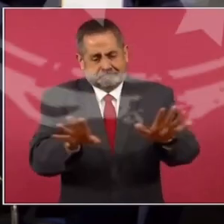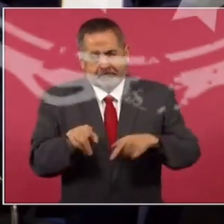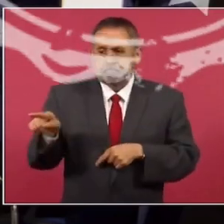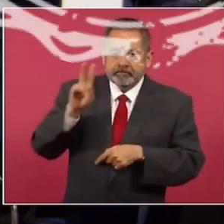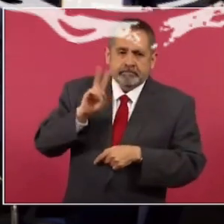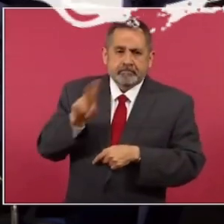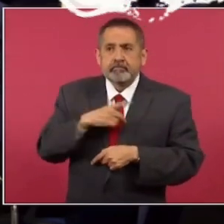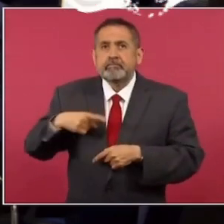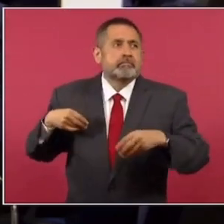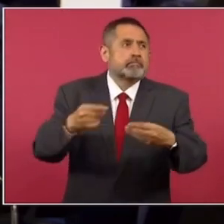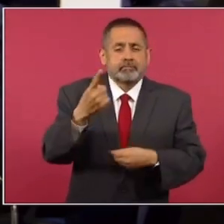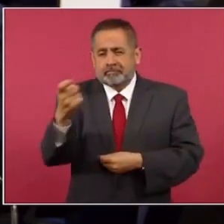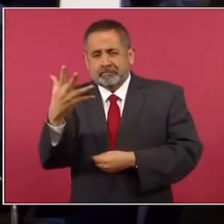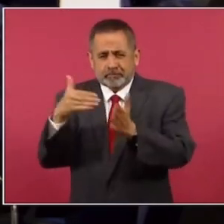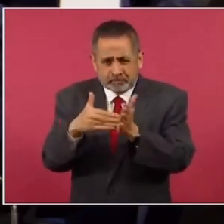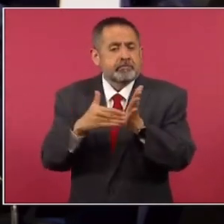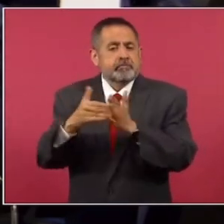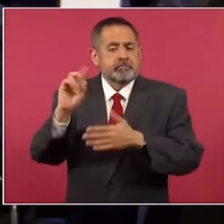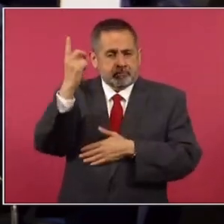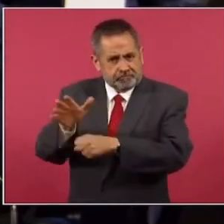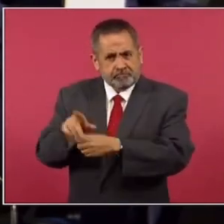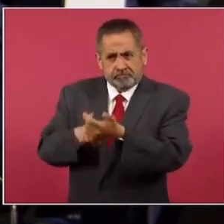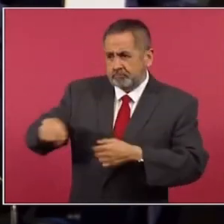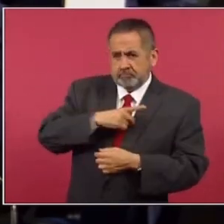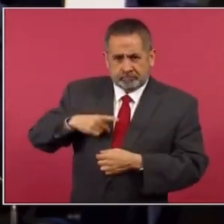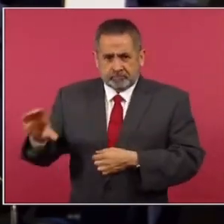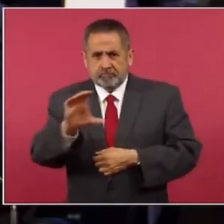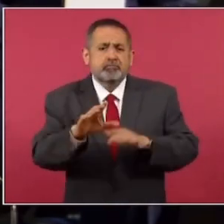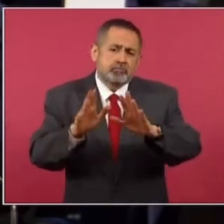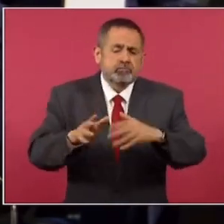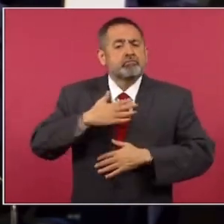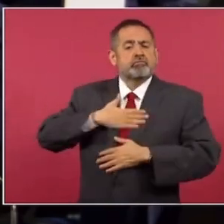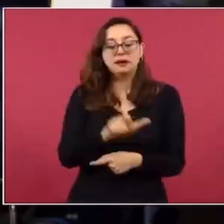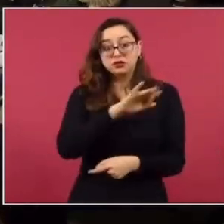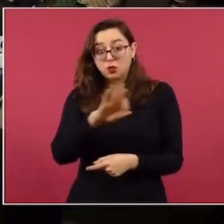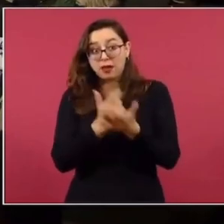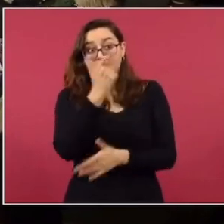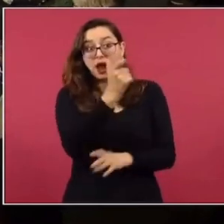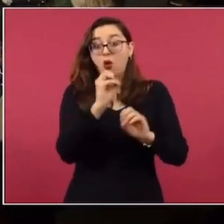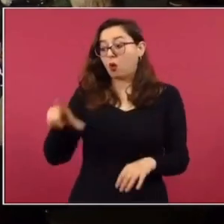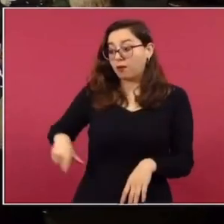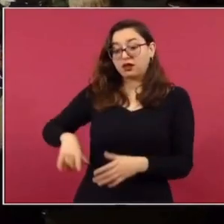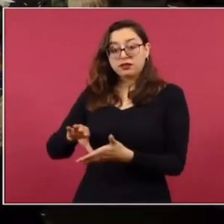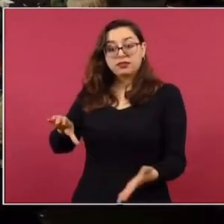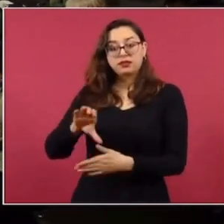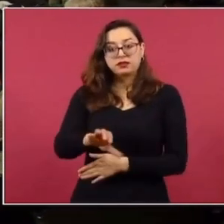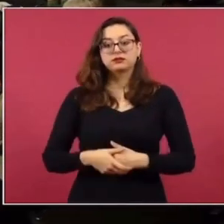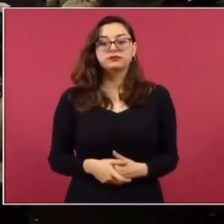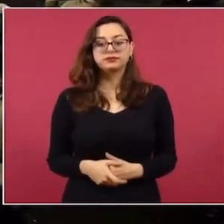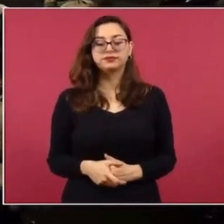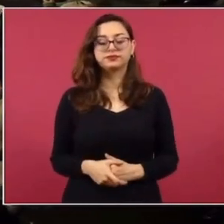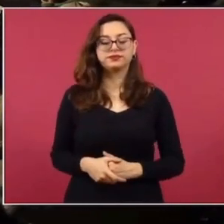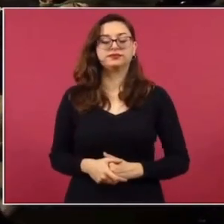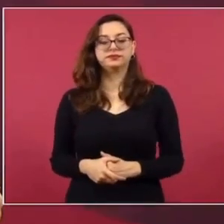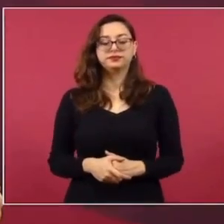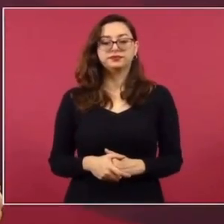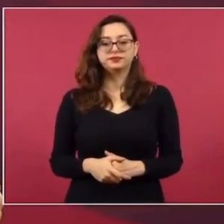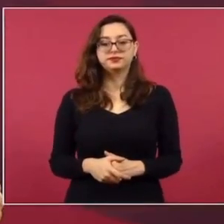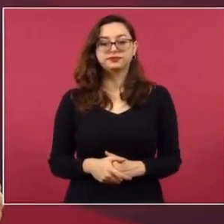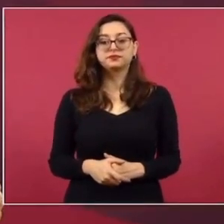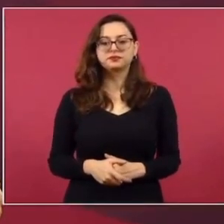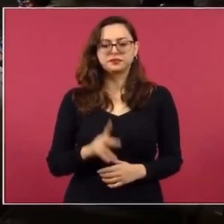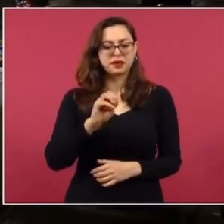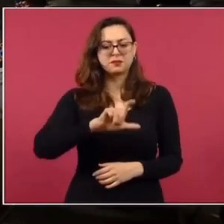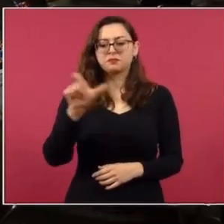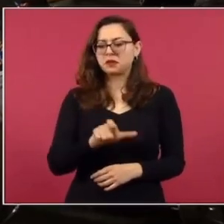Se habla de una deuda de 105 mil millones de dólares a septiembre del 22, el gobierno tendría que volver a intervenir. Pemex está en franca recuperación económica, ahora